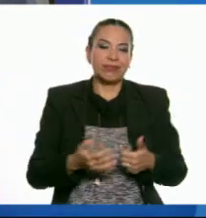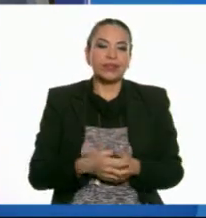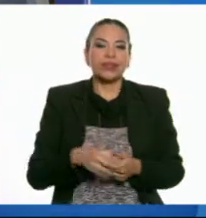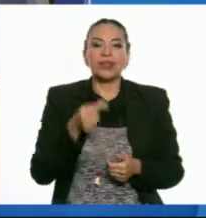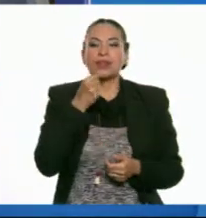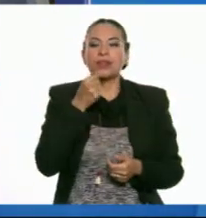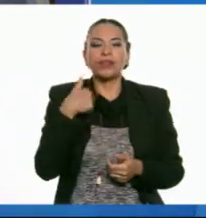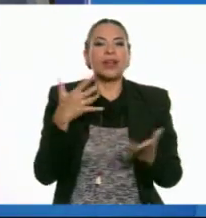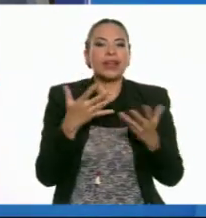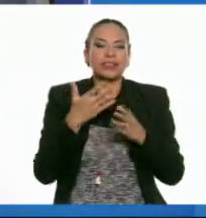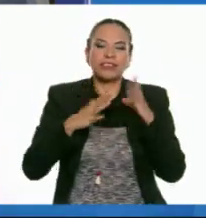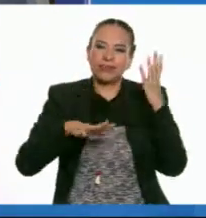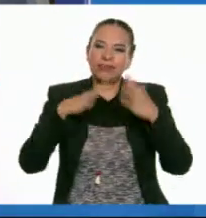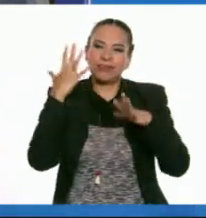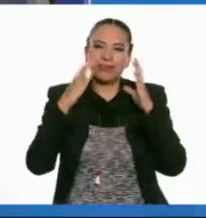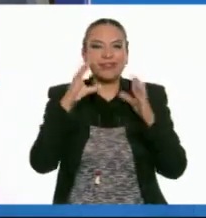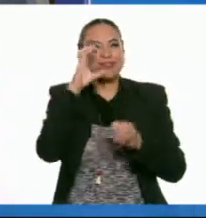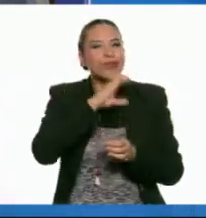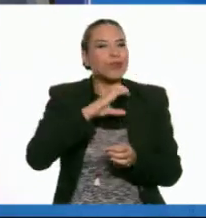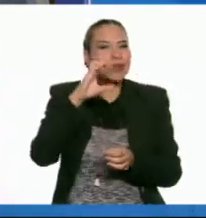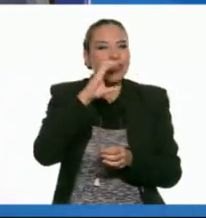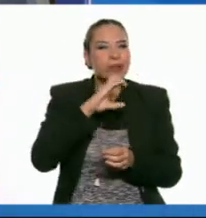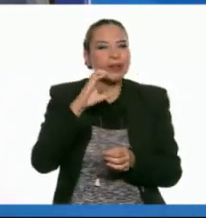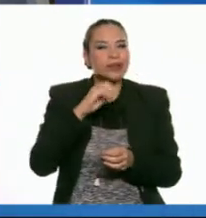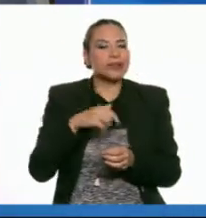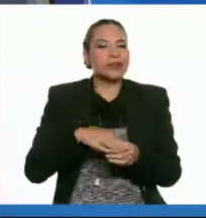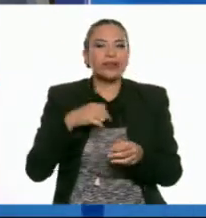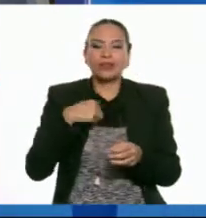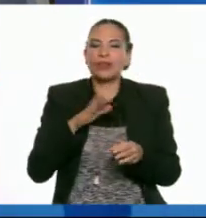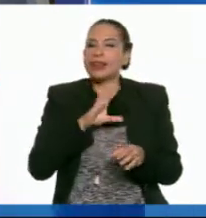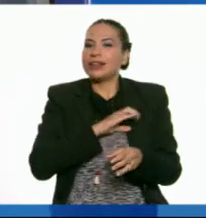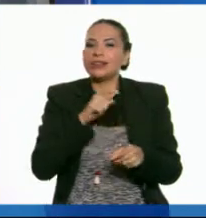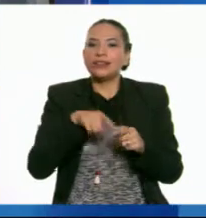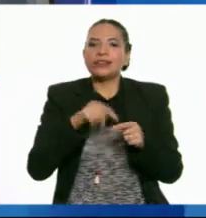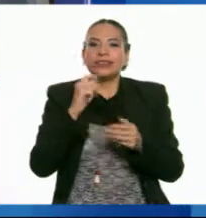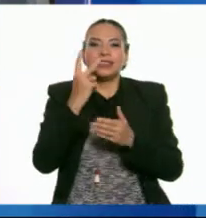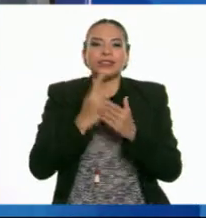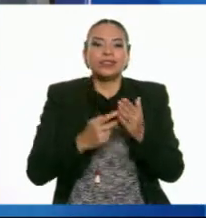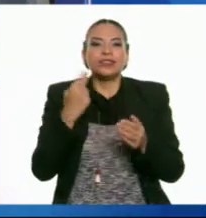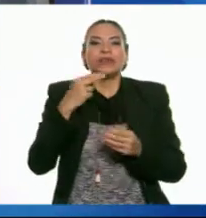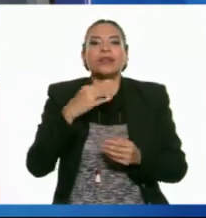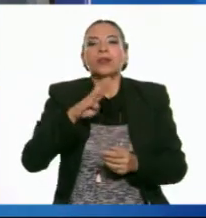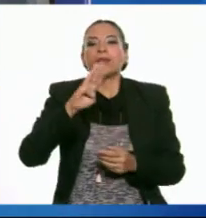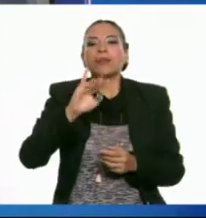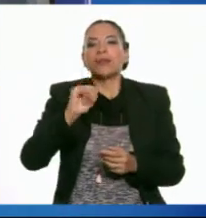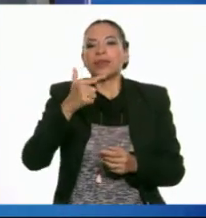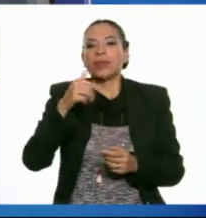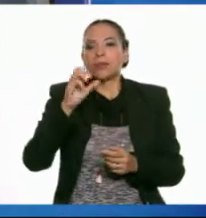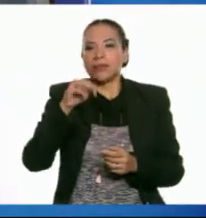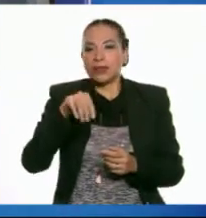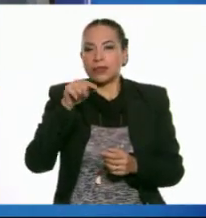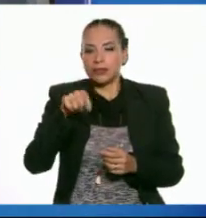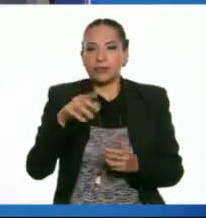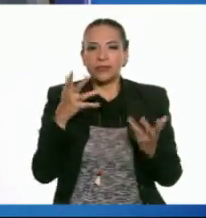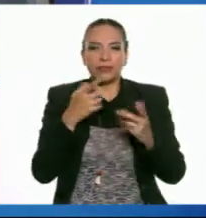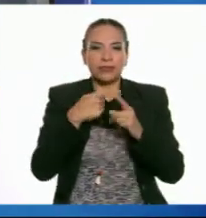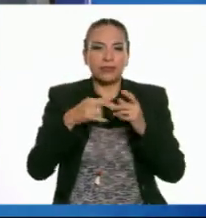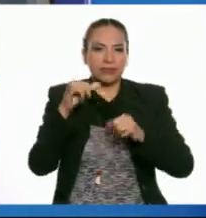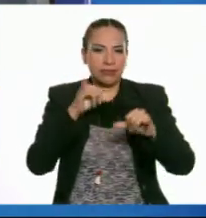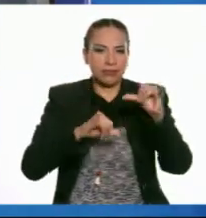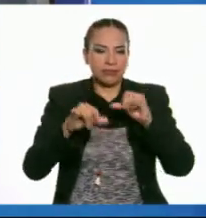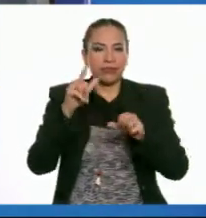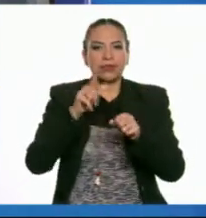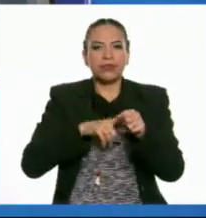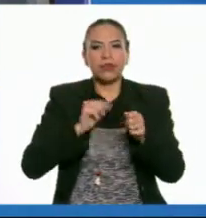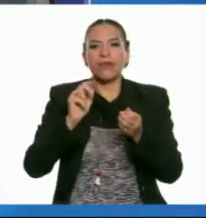De niño solía ser muy travieso y curioso. Era sido fan de un programa llamado El Mundo de Big Man, donde el señor Big Man en bata de laboratorio de